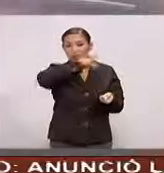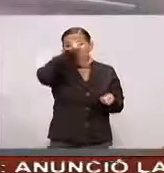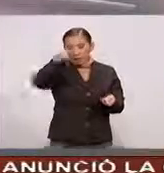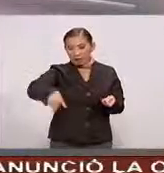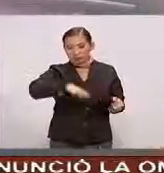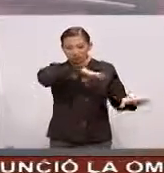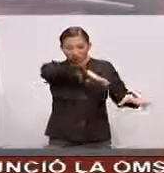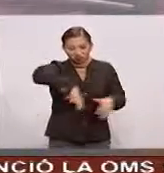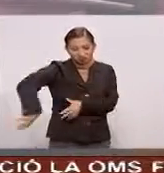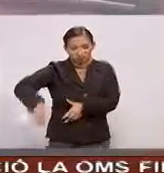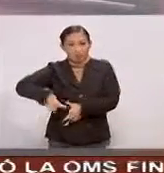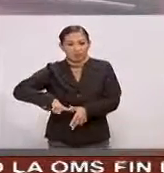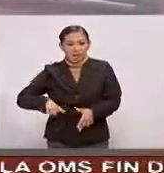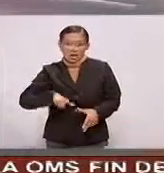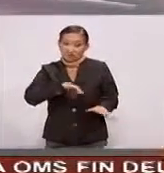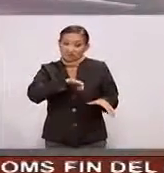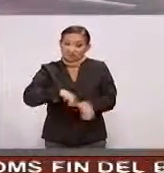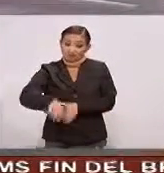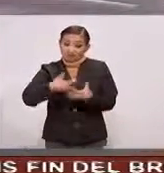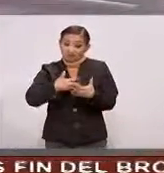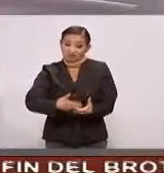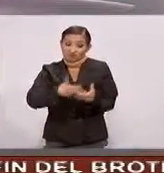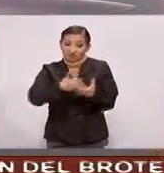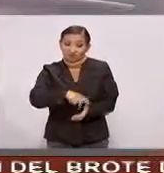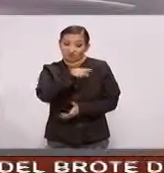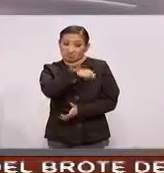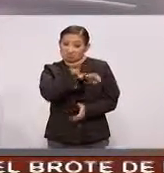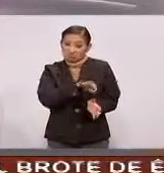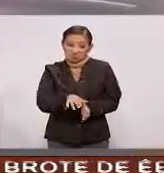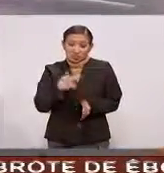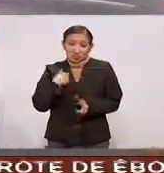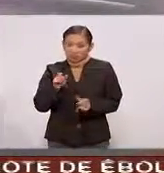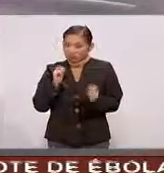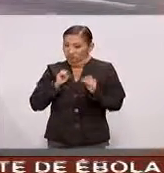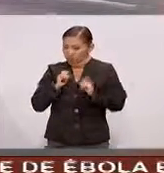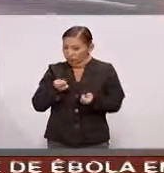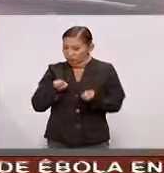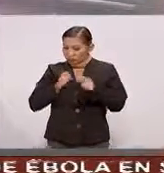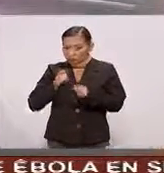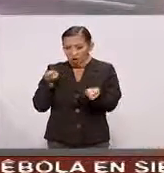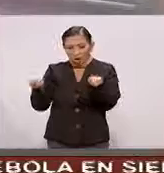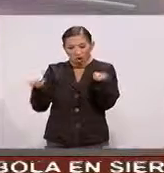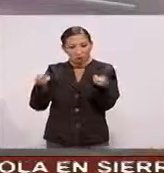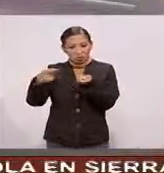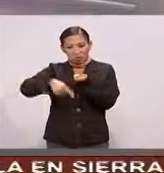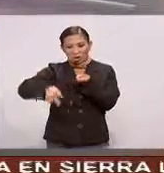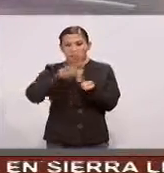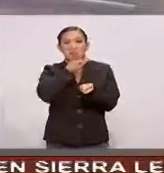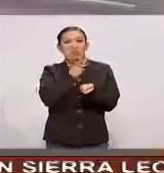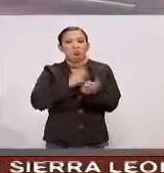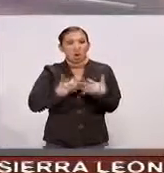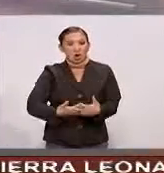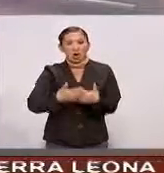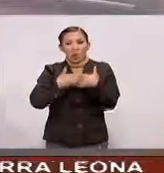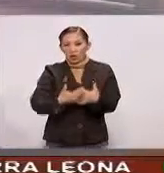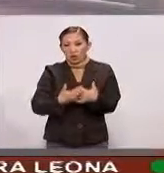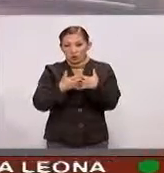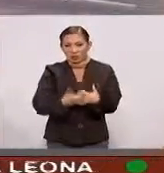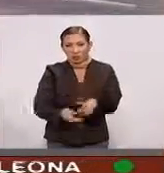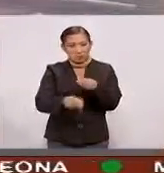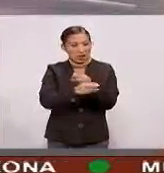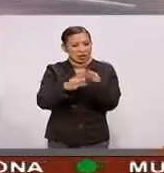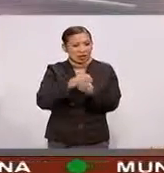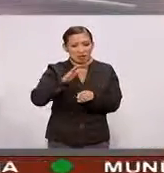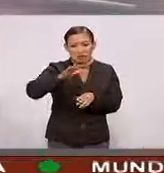Viene la expropiación El estado Retoma Todas las Directrices De la empresa Obviamente De los recursos